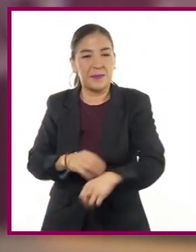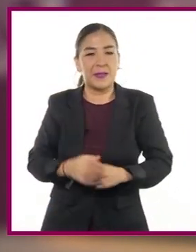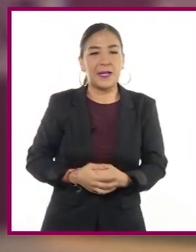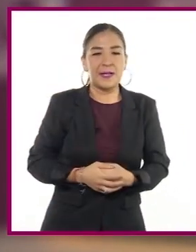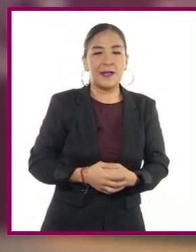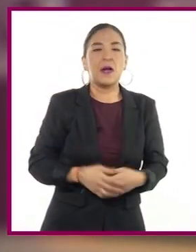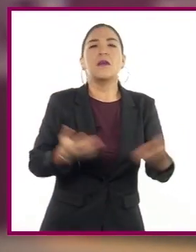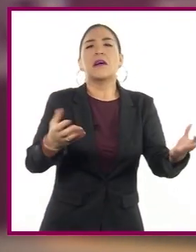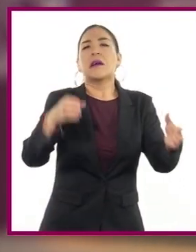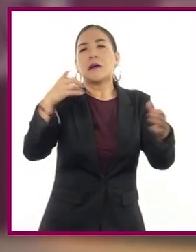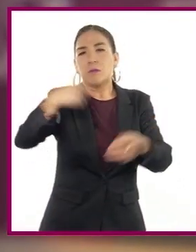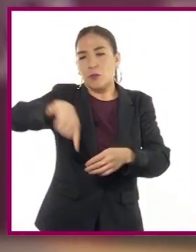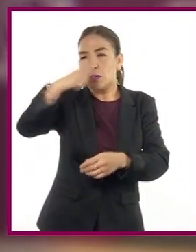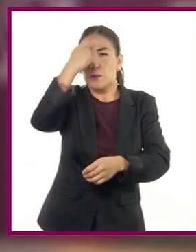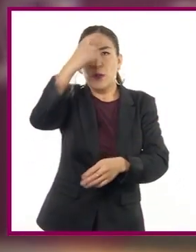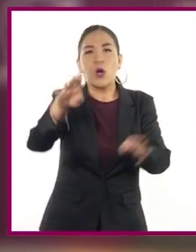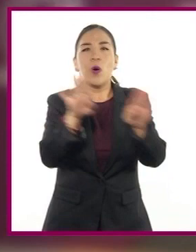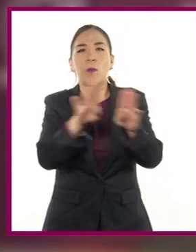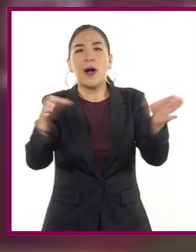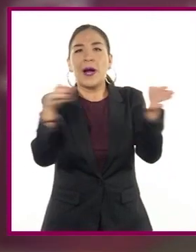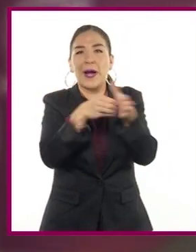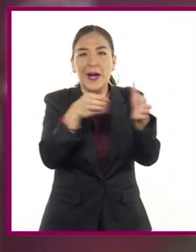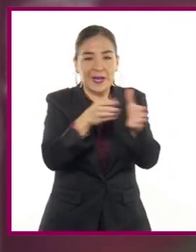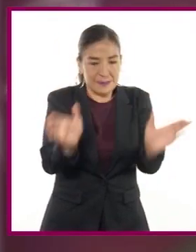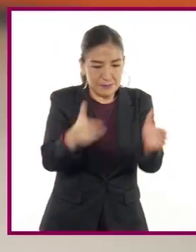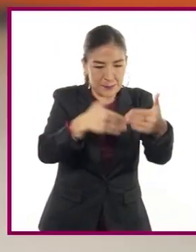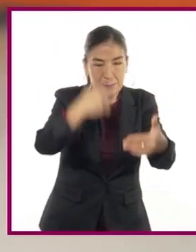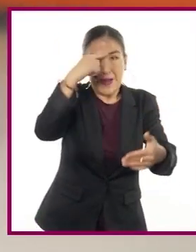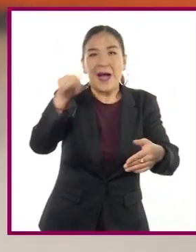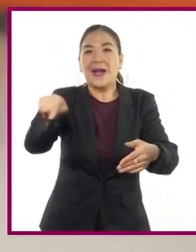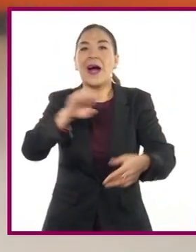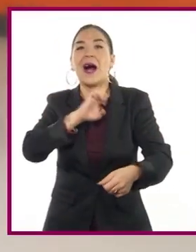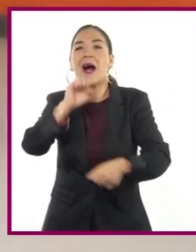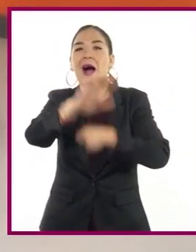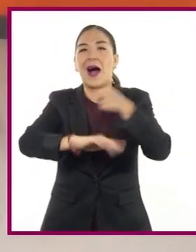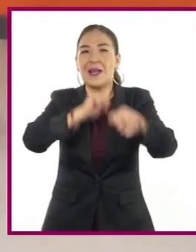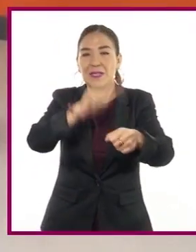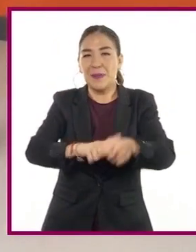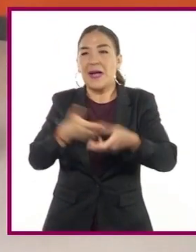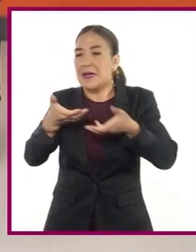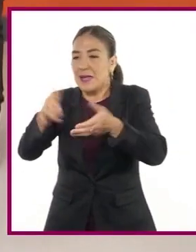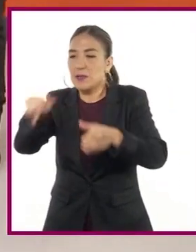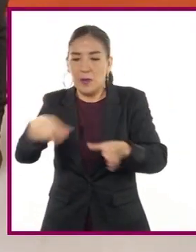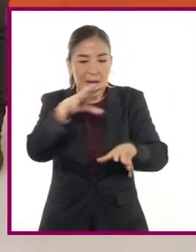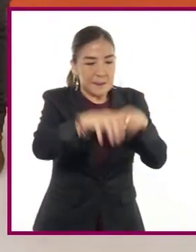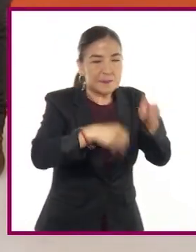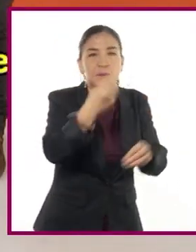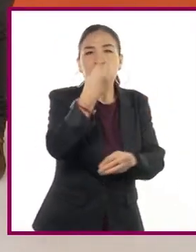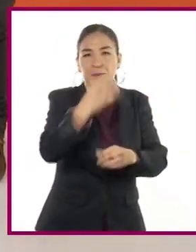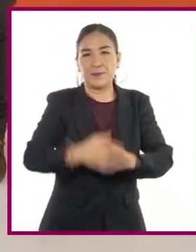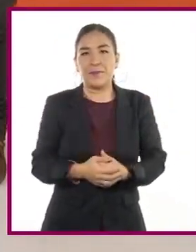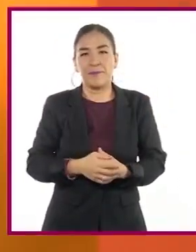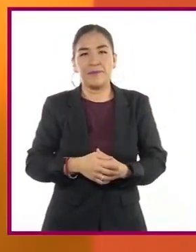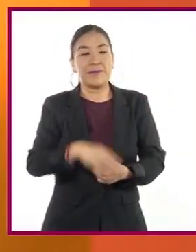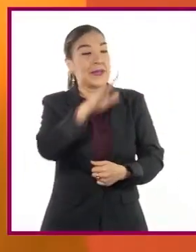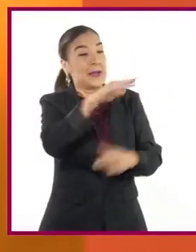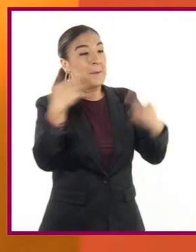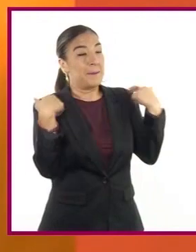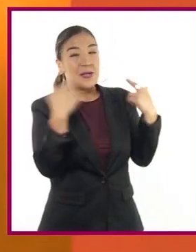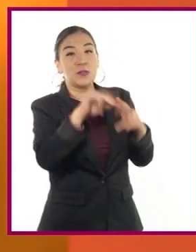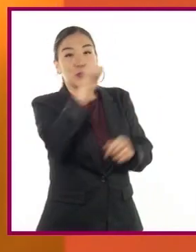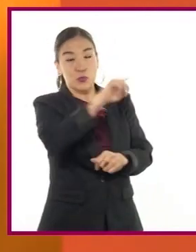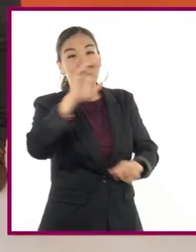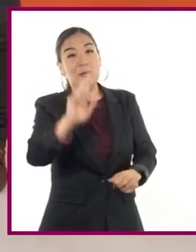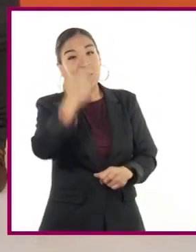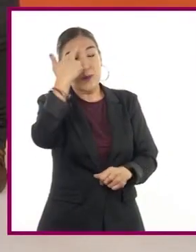contenedores para alimentar a los animales. Katy, recuerda que el planteamiento del problema